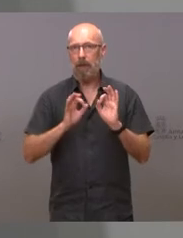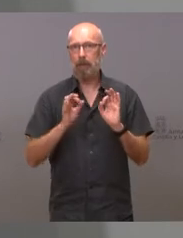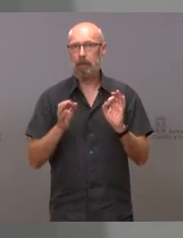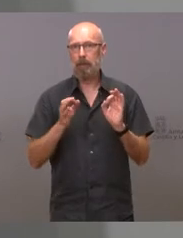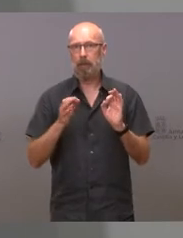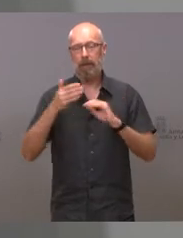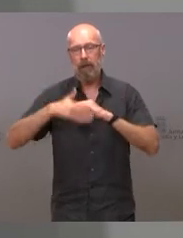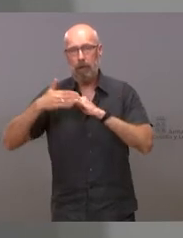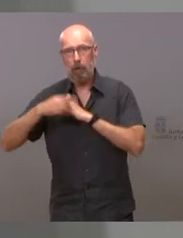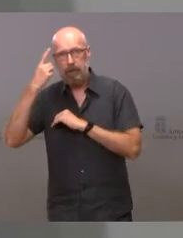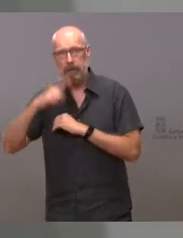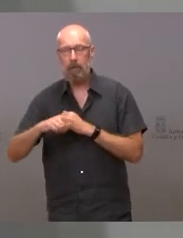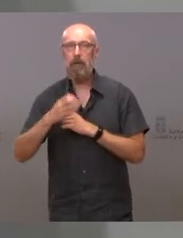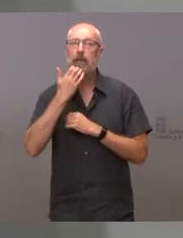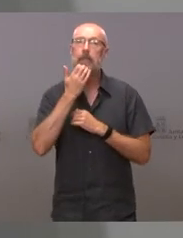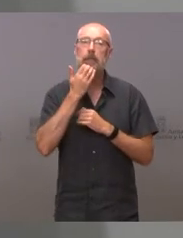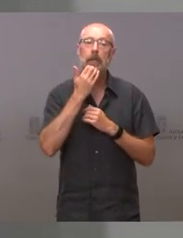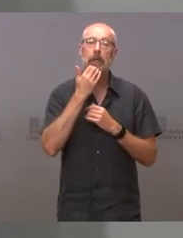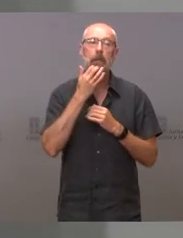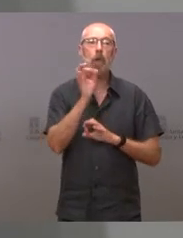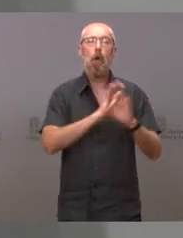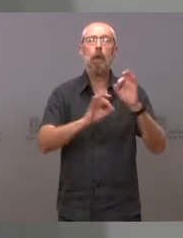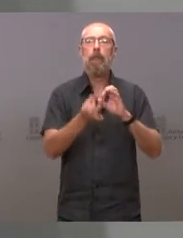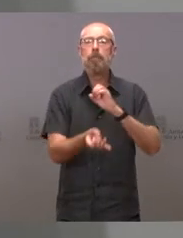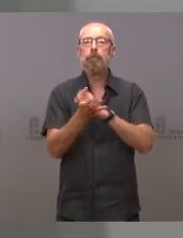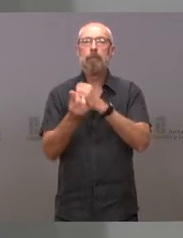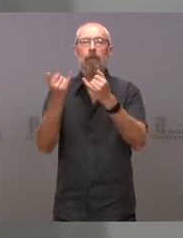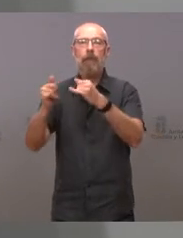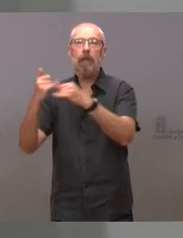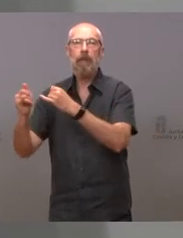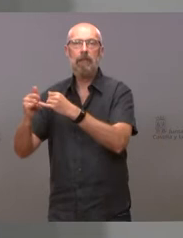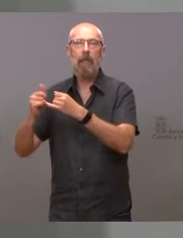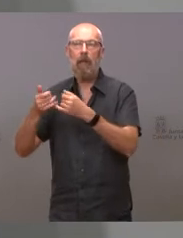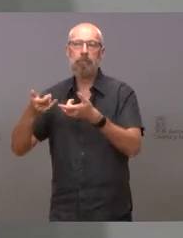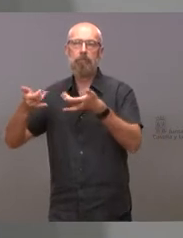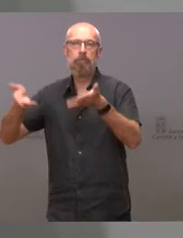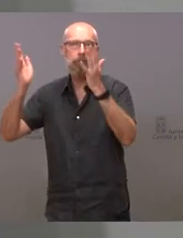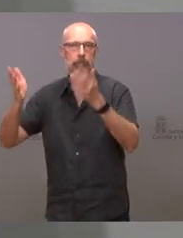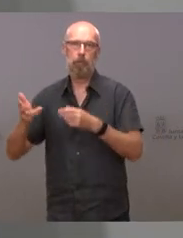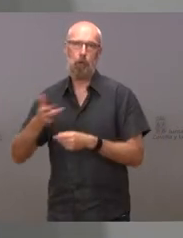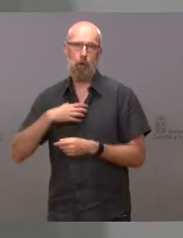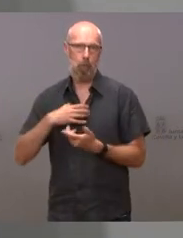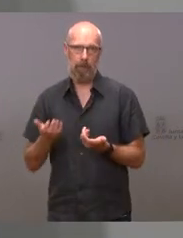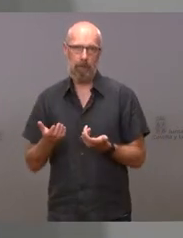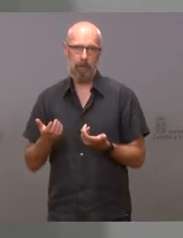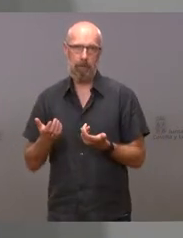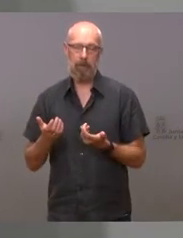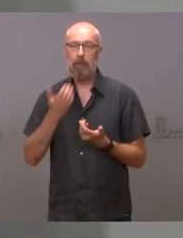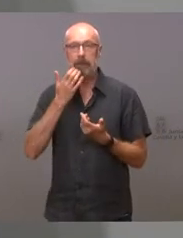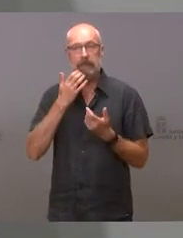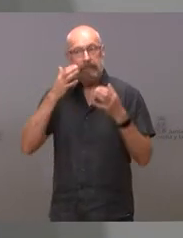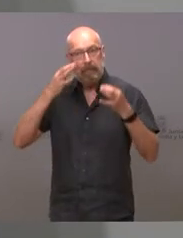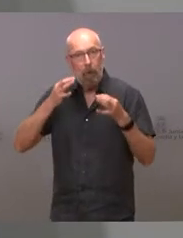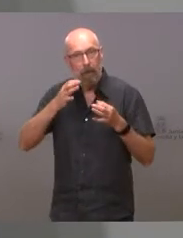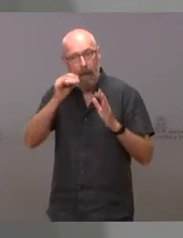restricciones. Si uno es capaz de organizar actividades que cumplan con las restricciones, pues adelante. Si uno no es capaz de organizar